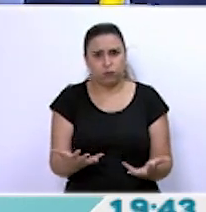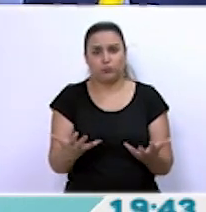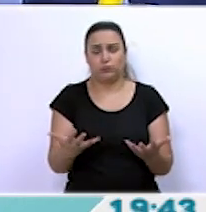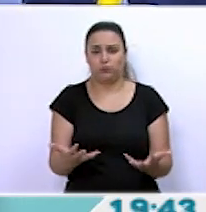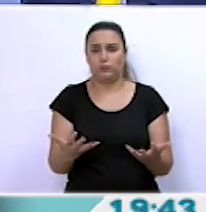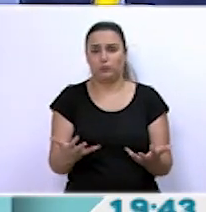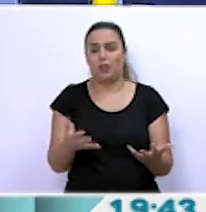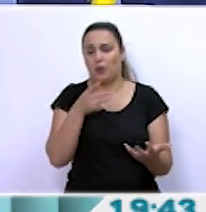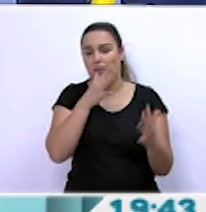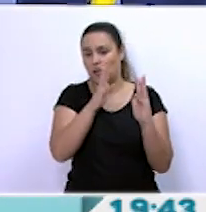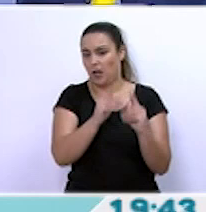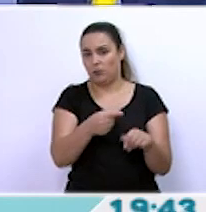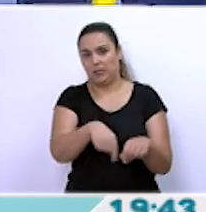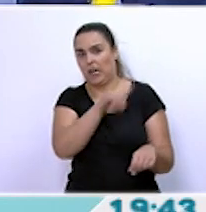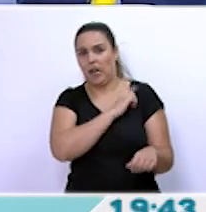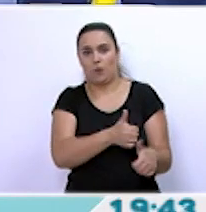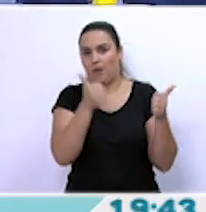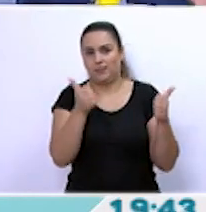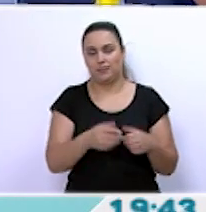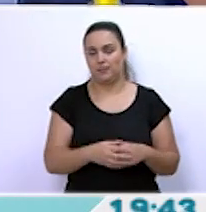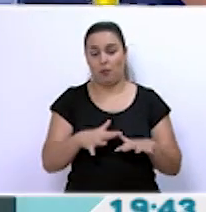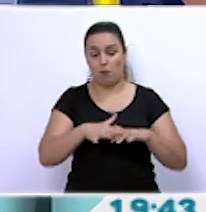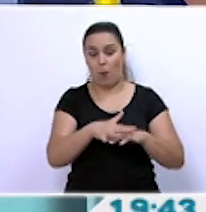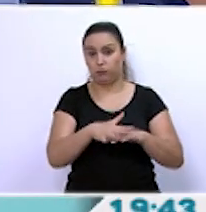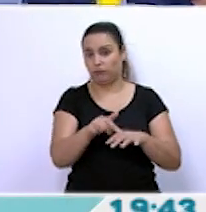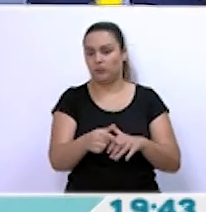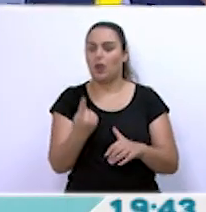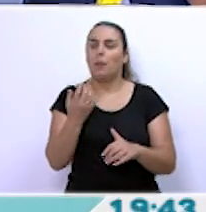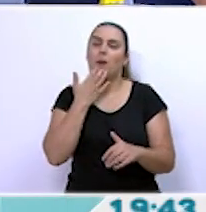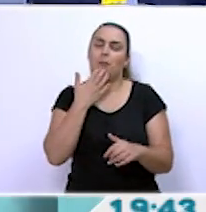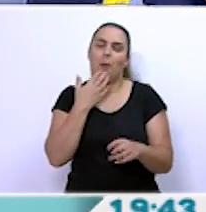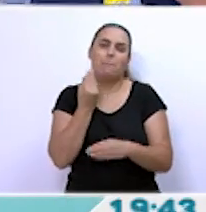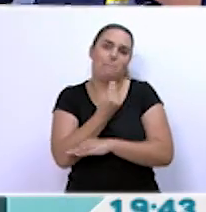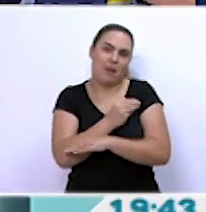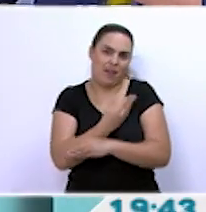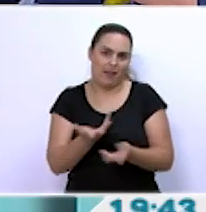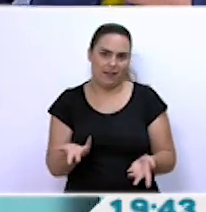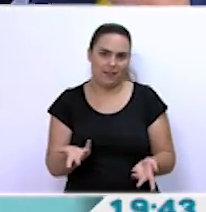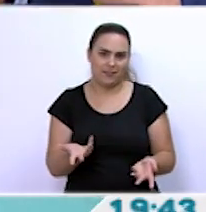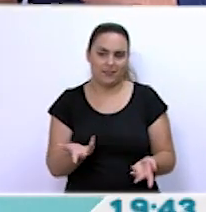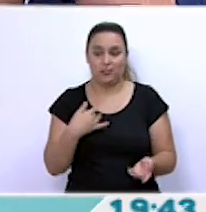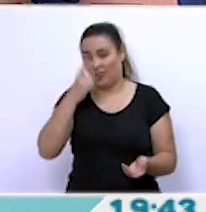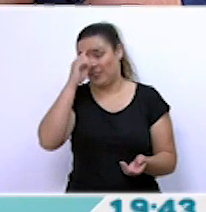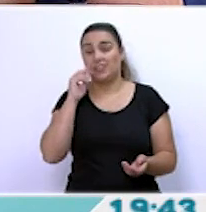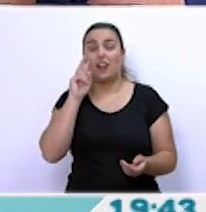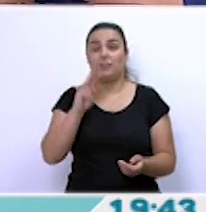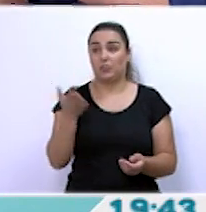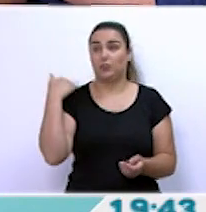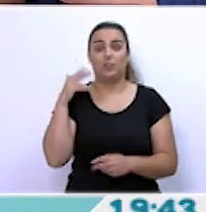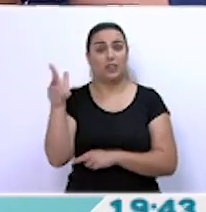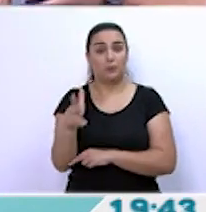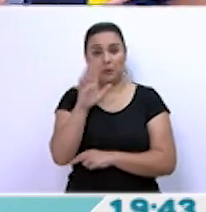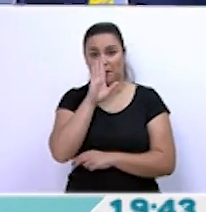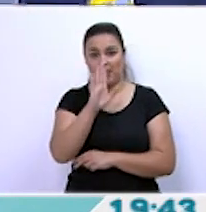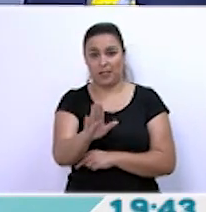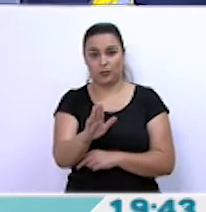casos, el cálculo de sobrecarga de peso de ese forjado. Eso sería una piscina para un bebé, en cuanto hablamos, bueno, no sé si has estado viendo este directo que